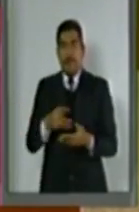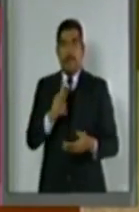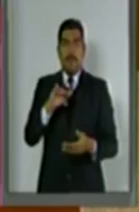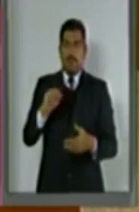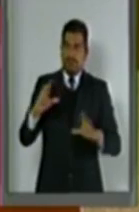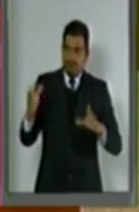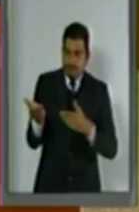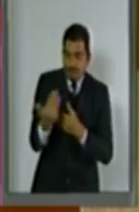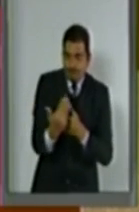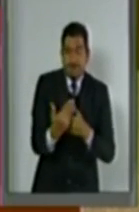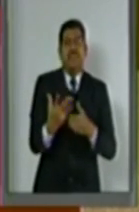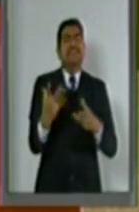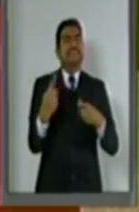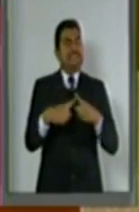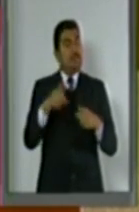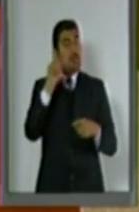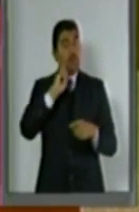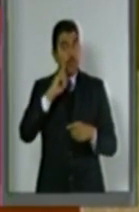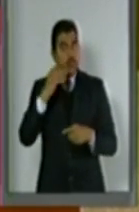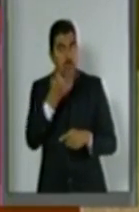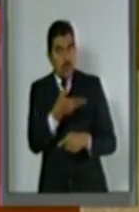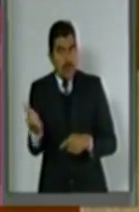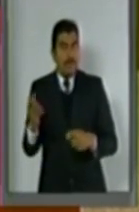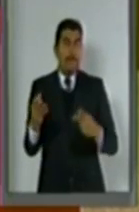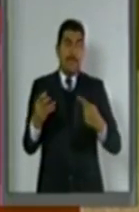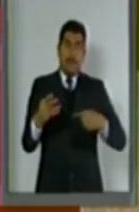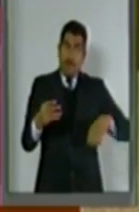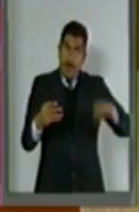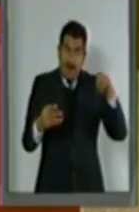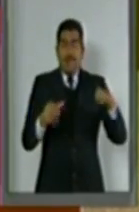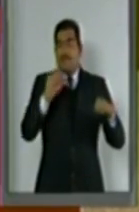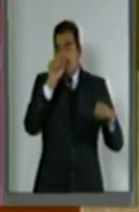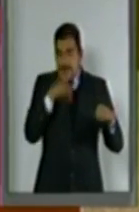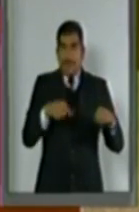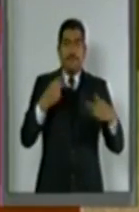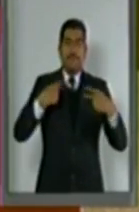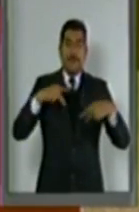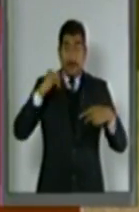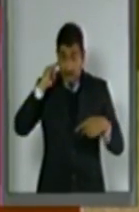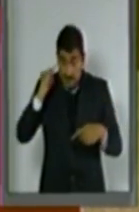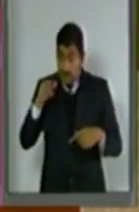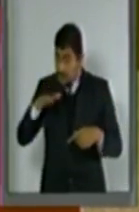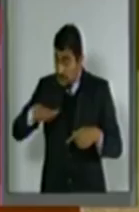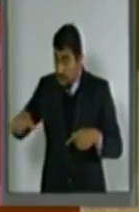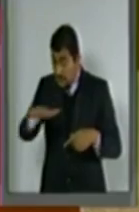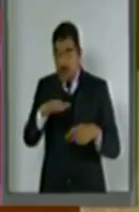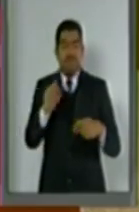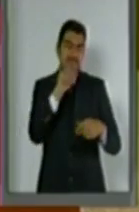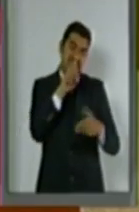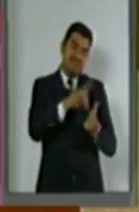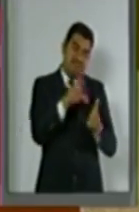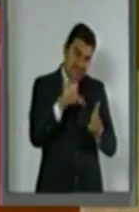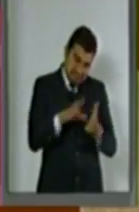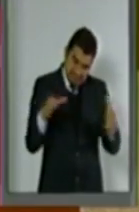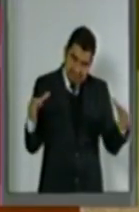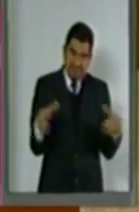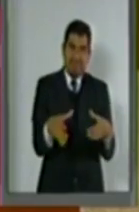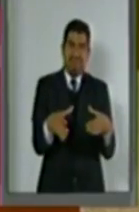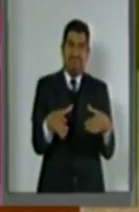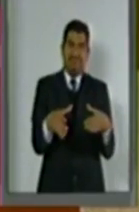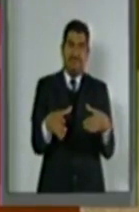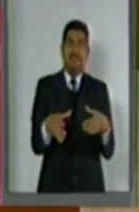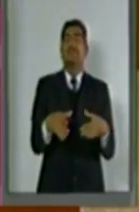priorizar a las mujeres, a las personas adultas mayores, a las personas indígenas y a las personas con discapacidad.